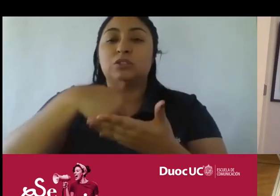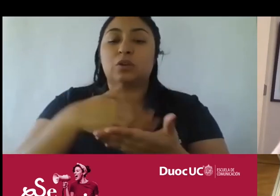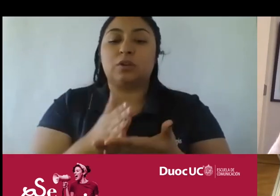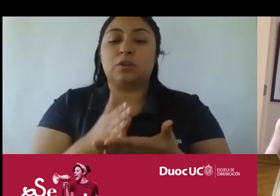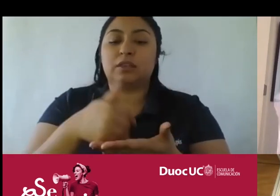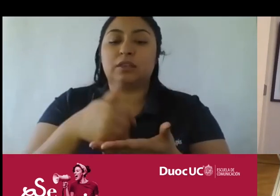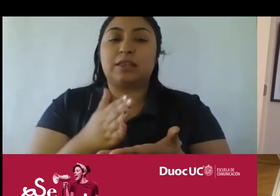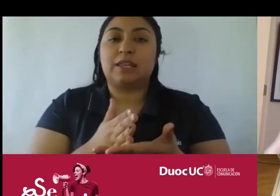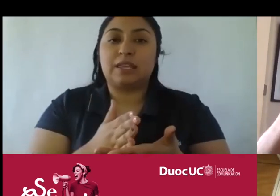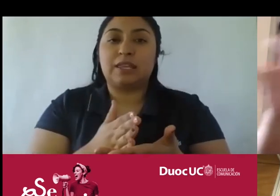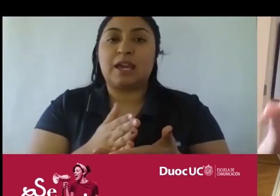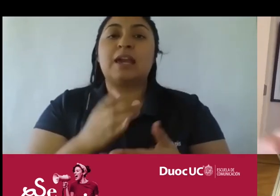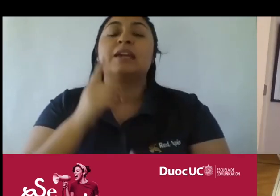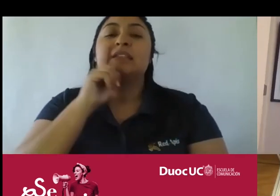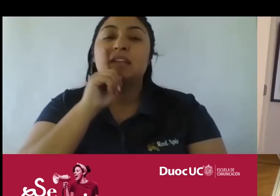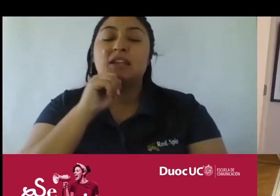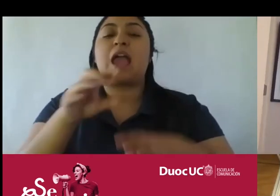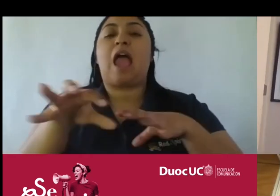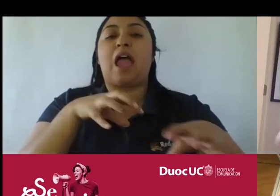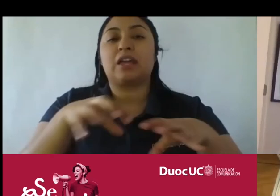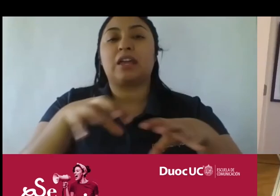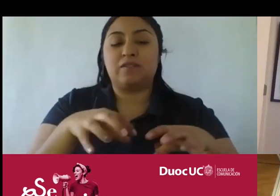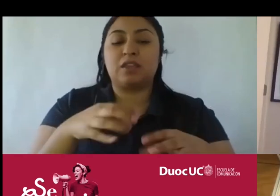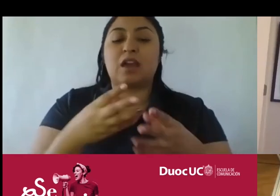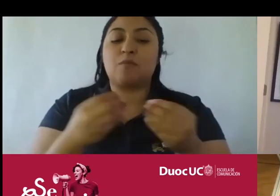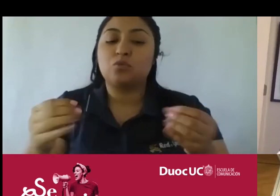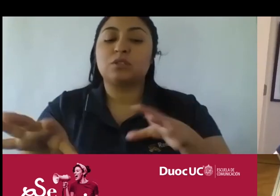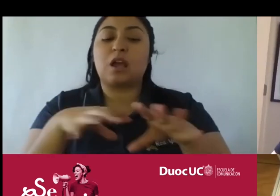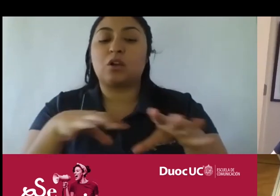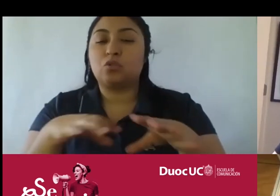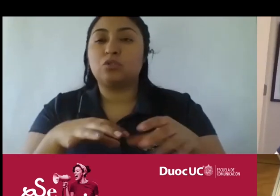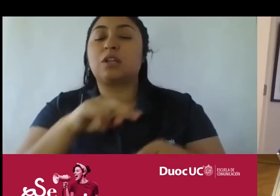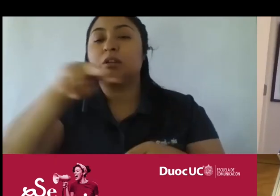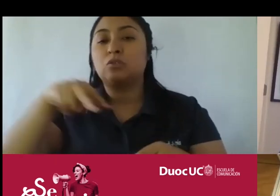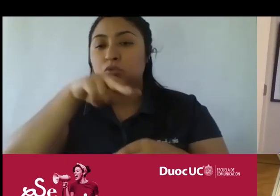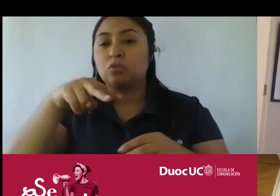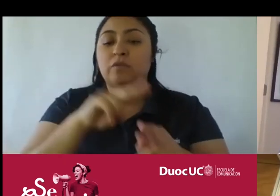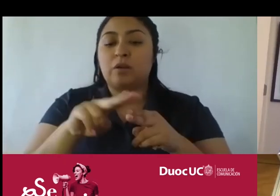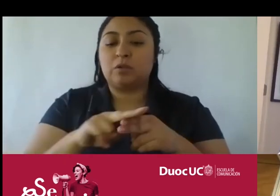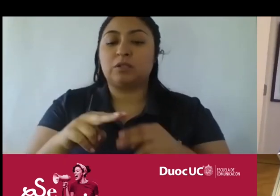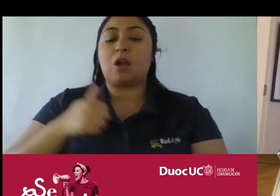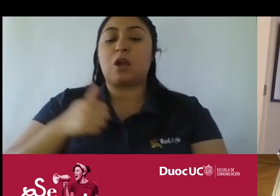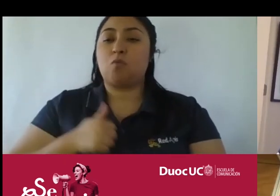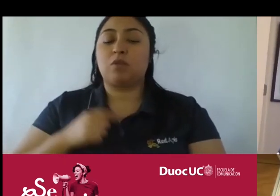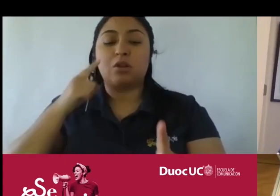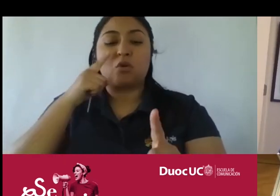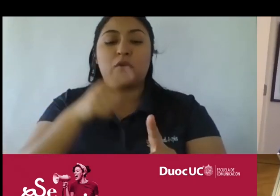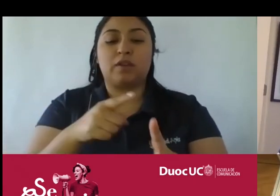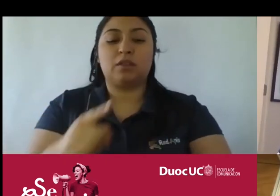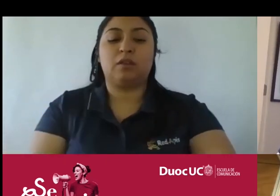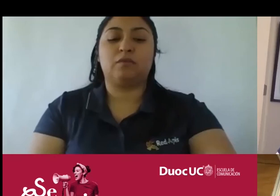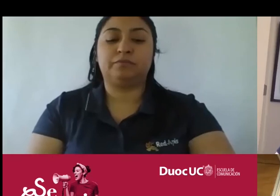también como actividades tiene una serie de cosas que nosotros vamos a hacer para poder cumplir con ese objetivo recuerden siempre que la